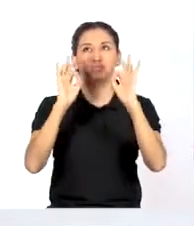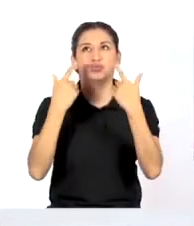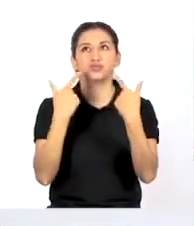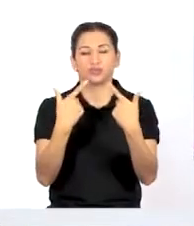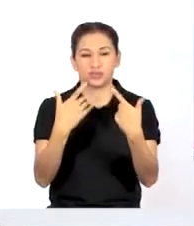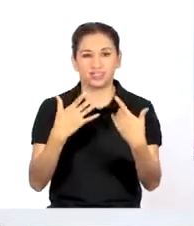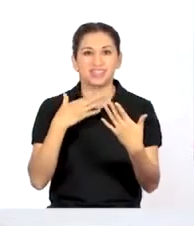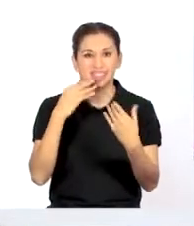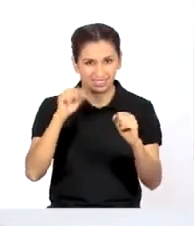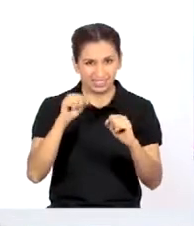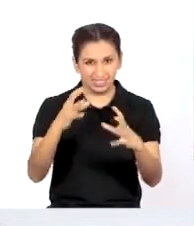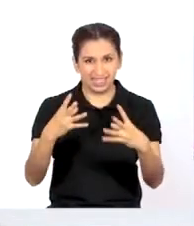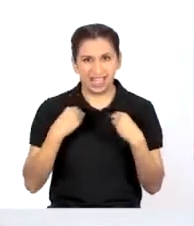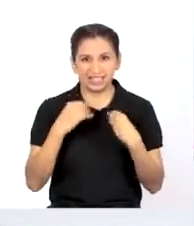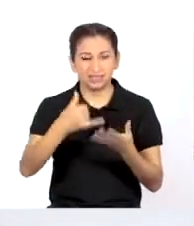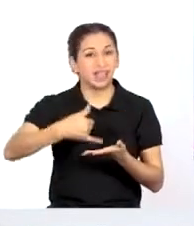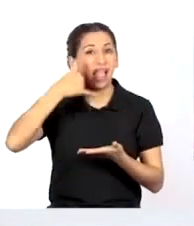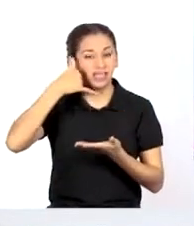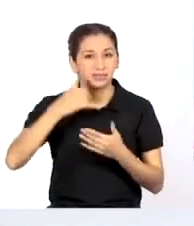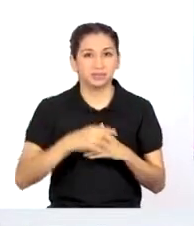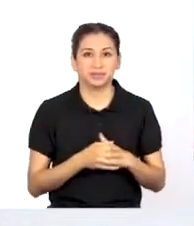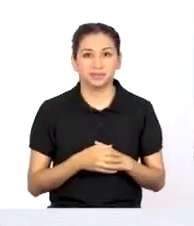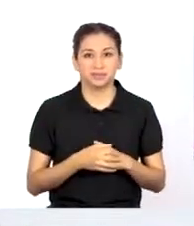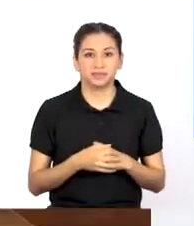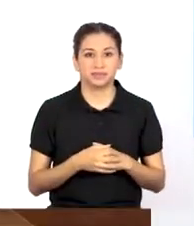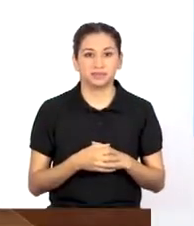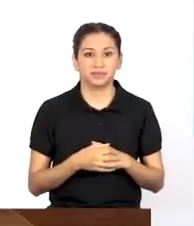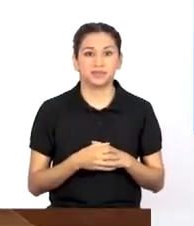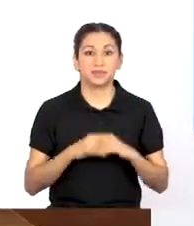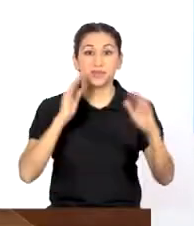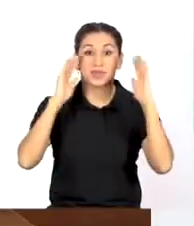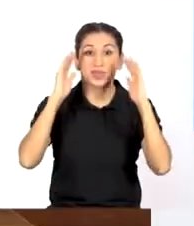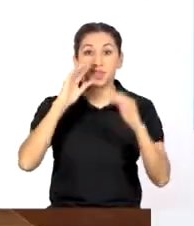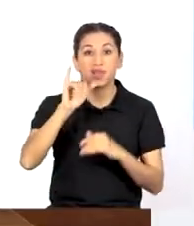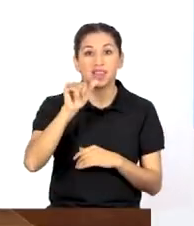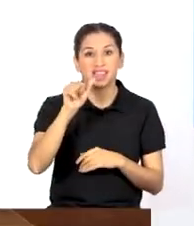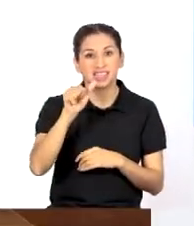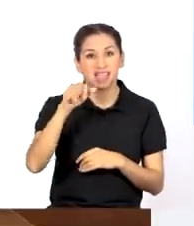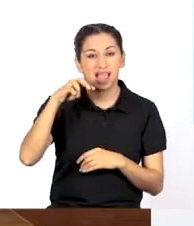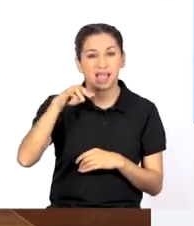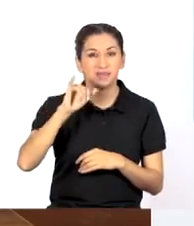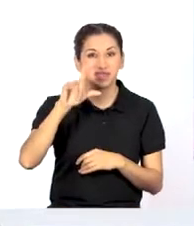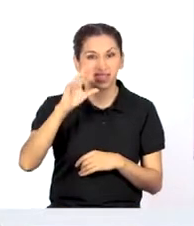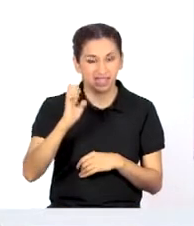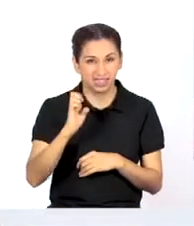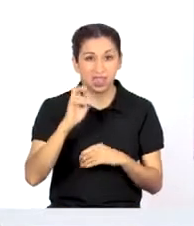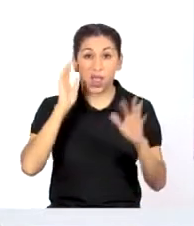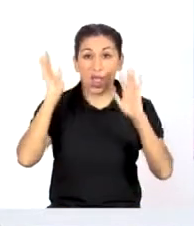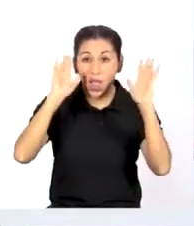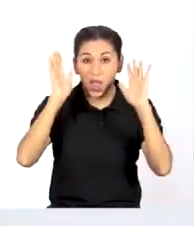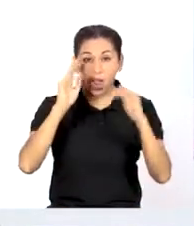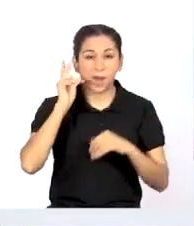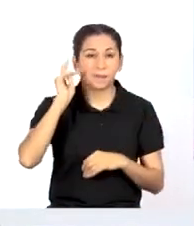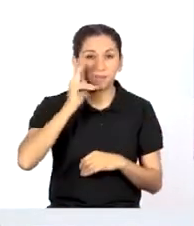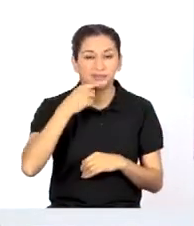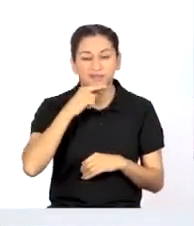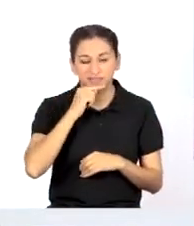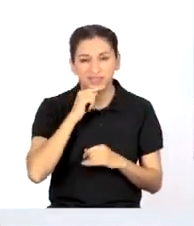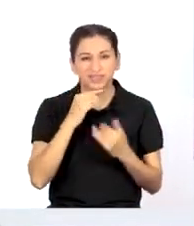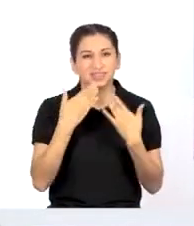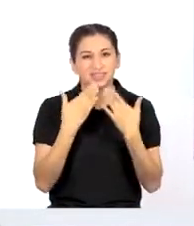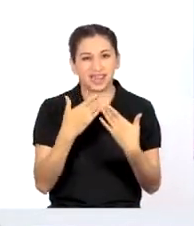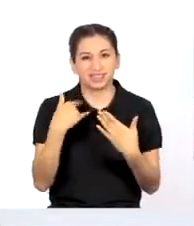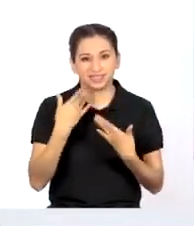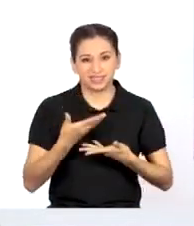perfecto. Por supuesto que sí. Deseo contestar. Hola, Yamile. Hola, profesora. Qué